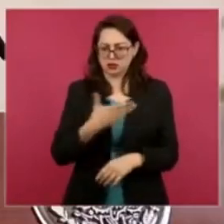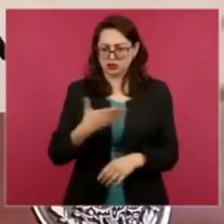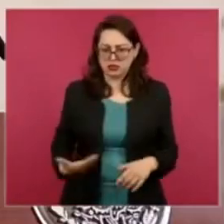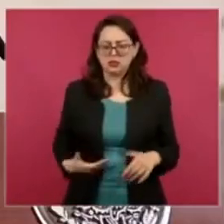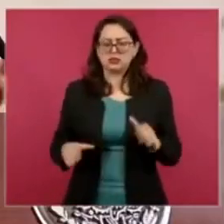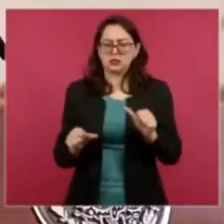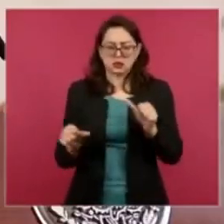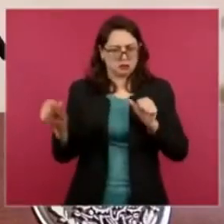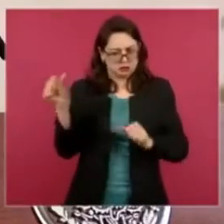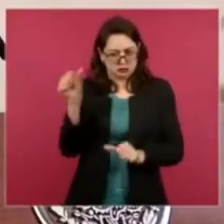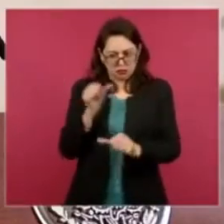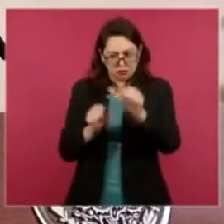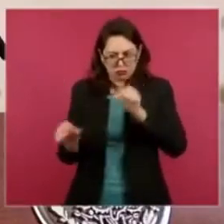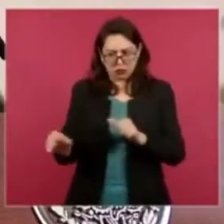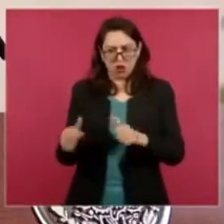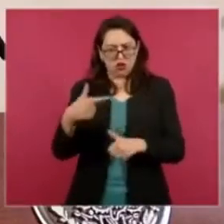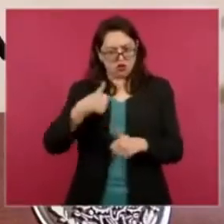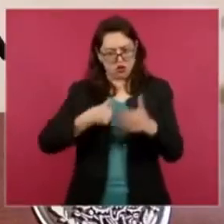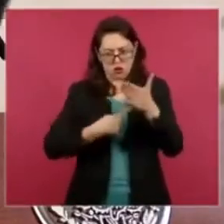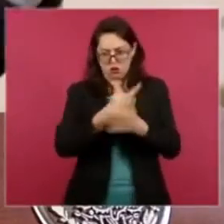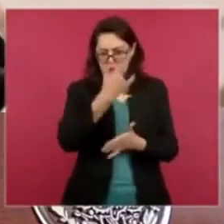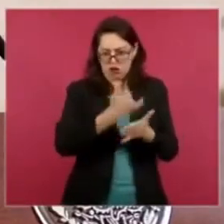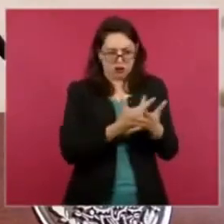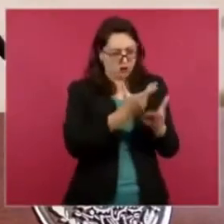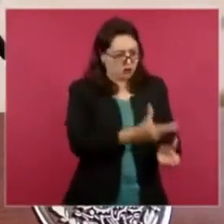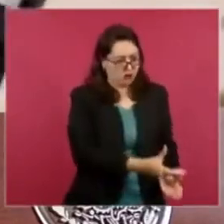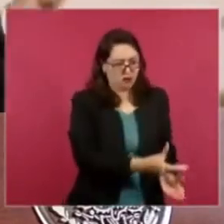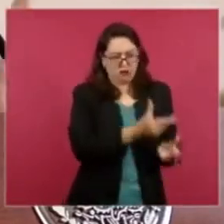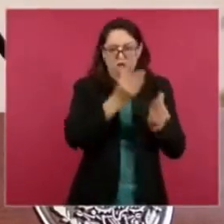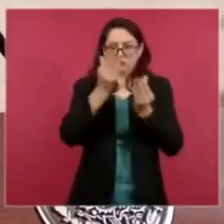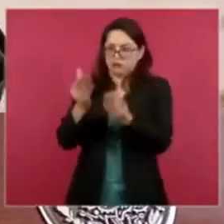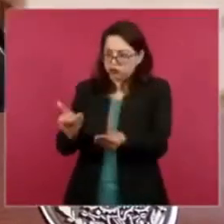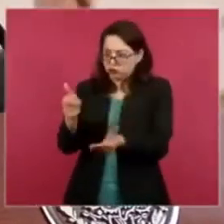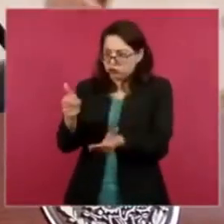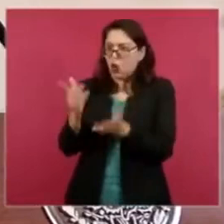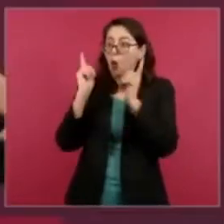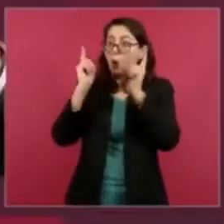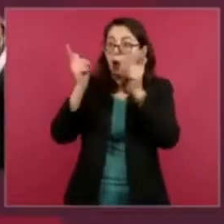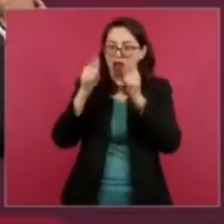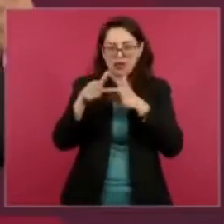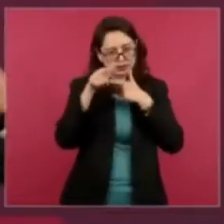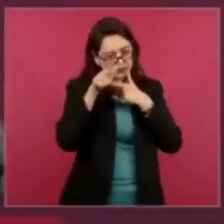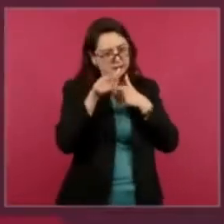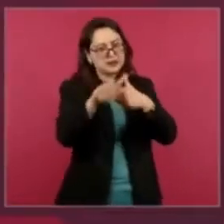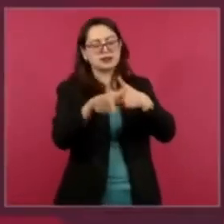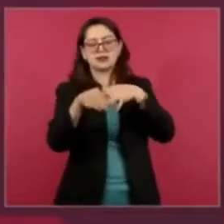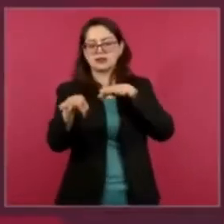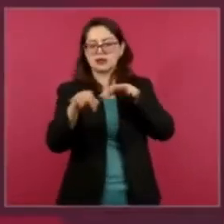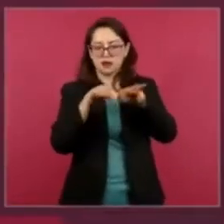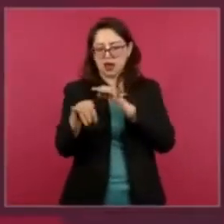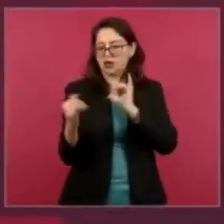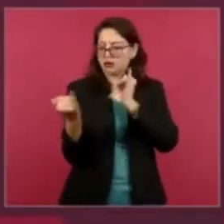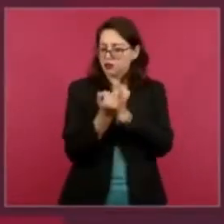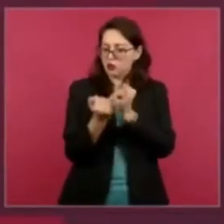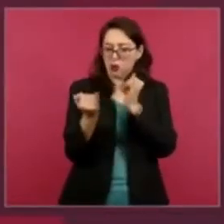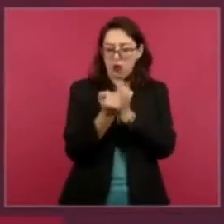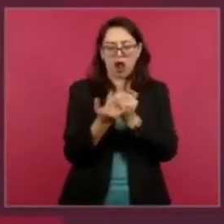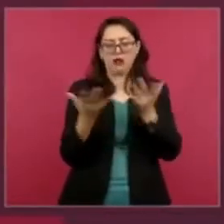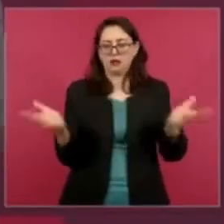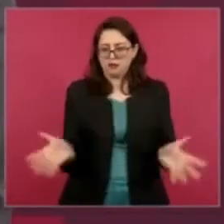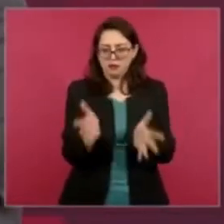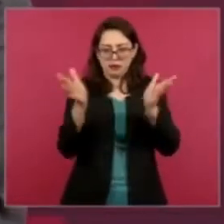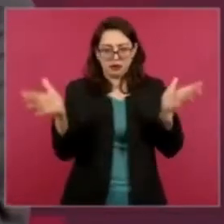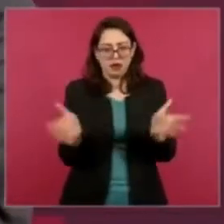todos estos proyectos para que no se deje de invertir y se continúe generando